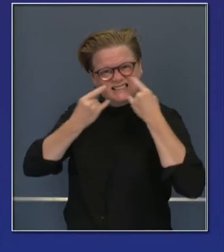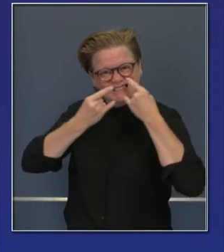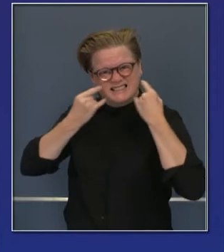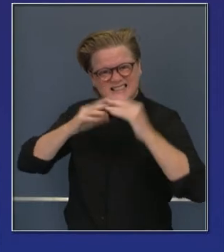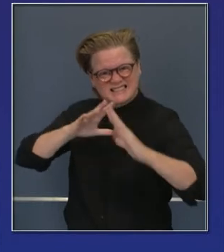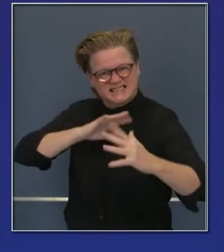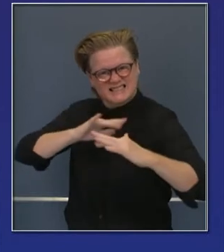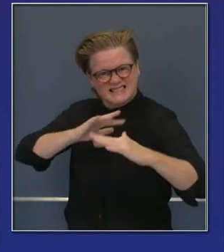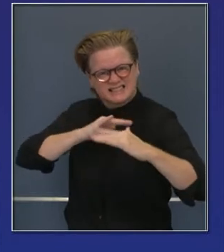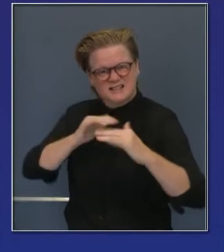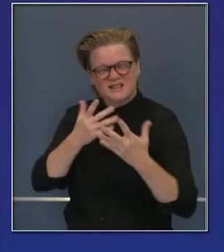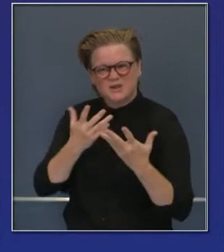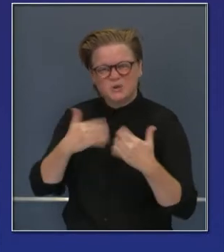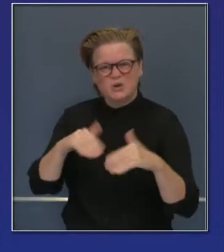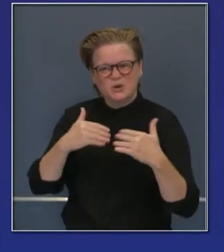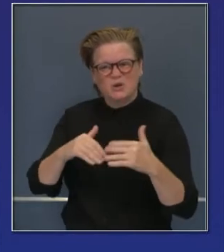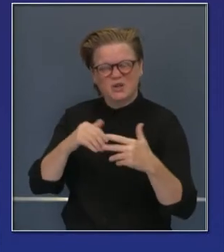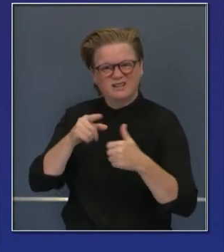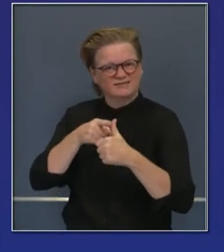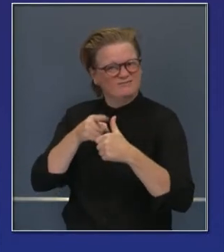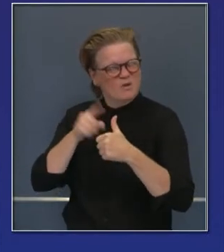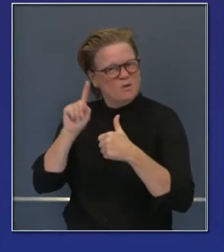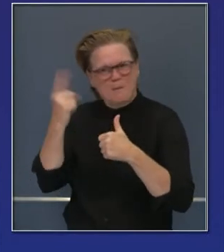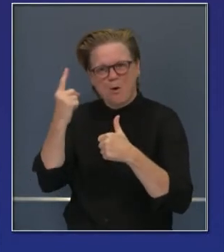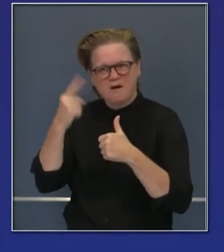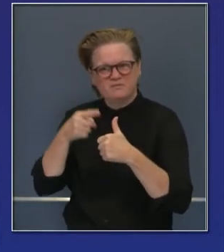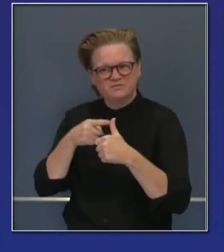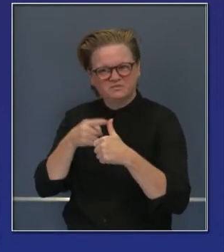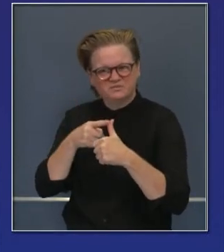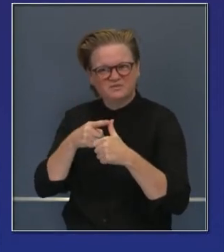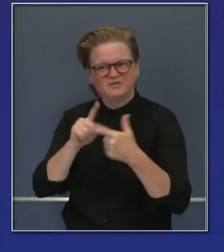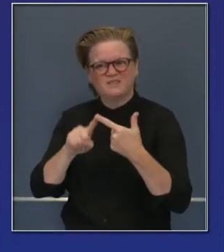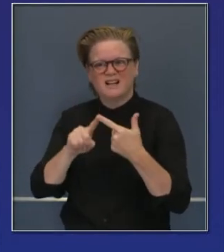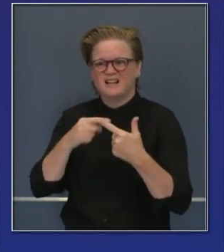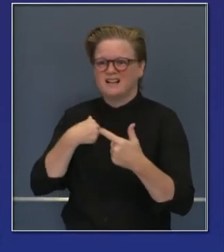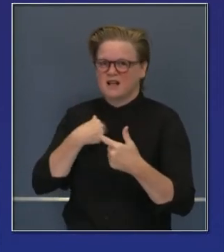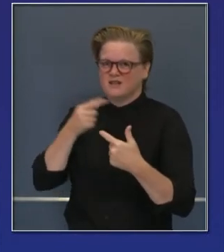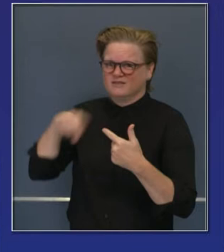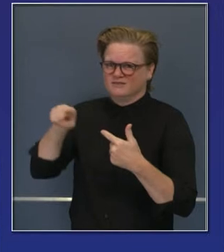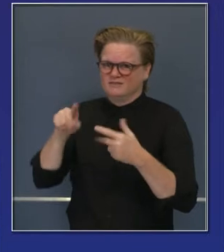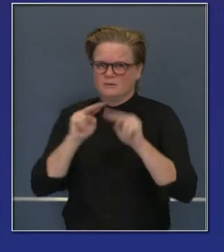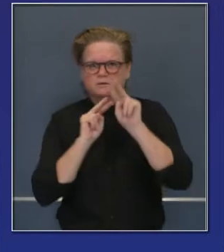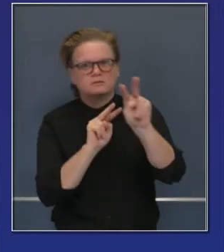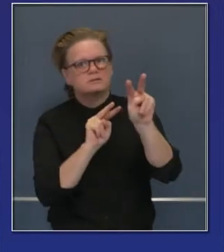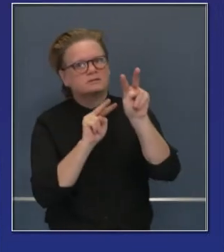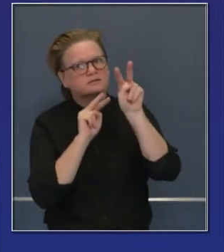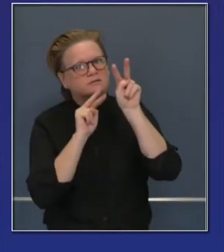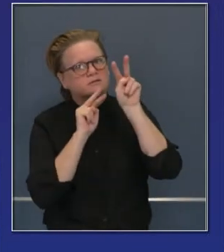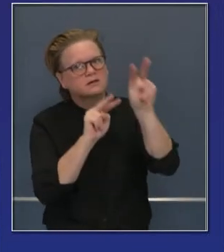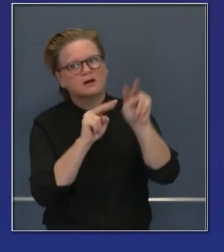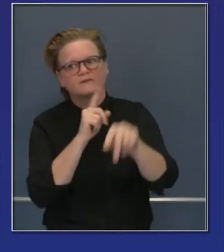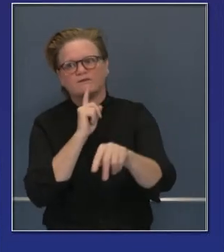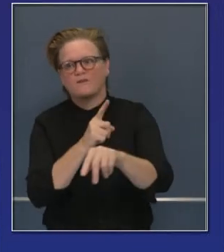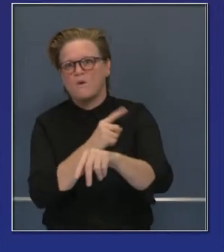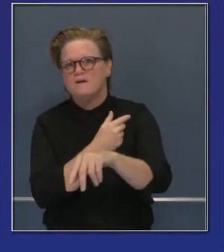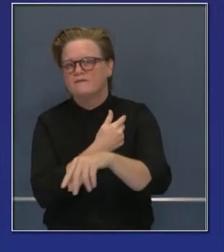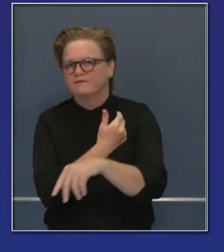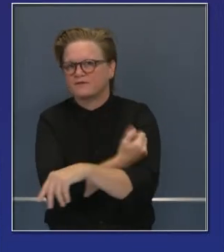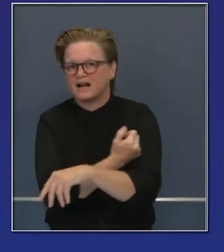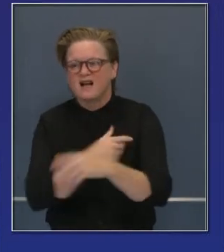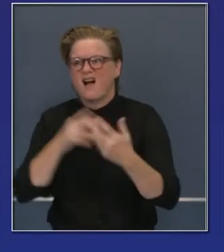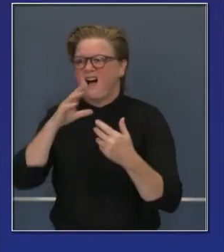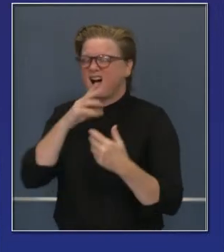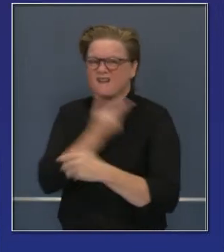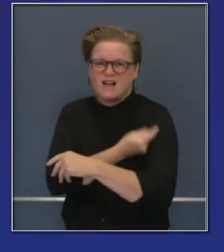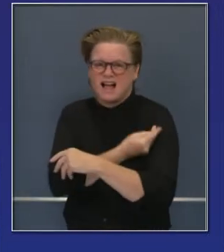lucha, estamos todos después de meses batallando esta enfermedad y ahora con la vacuna, todos están